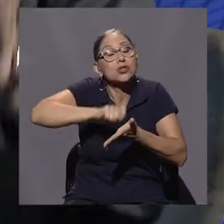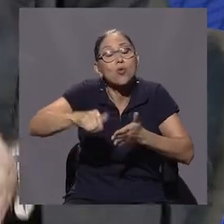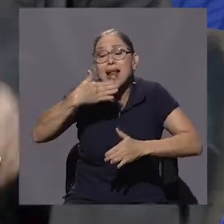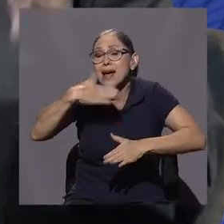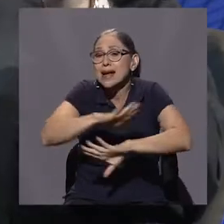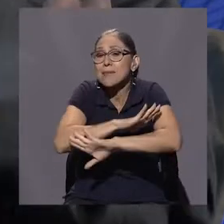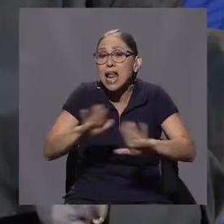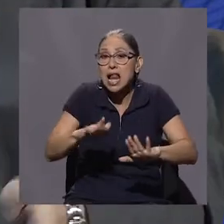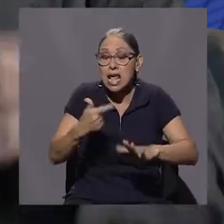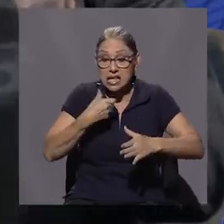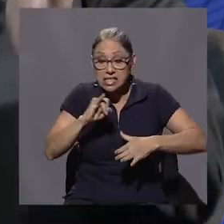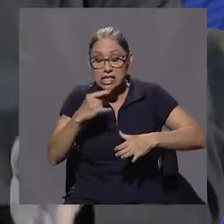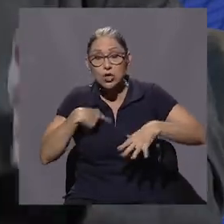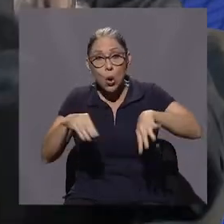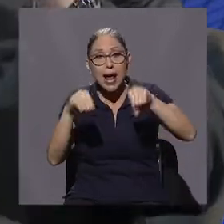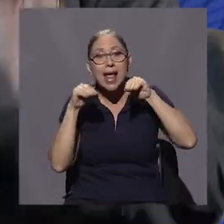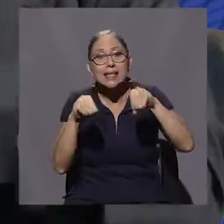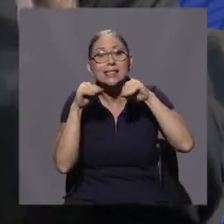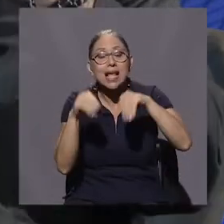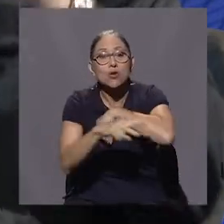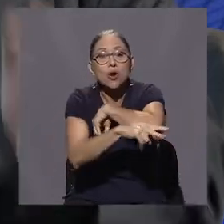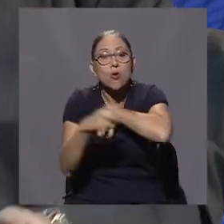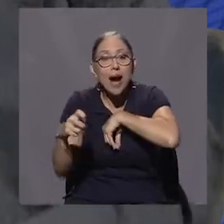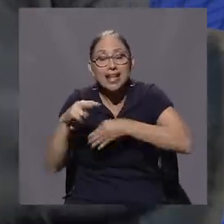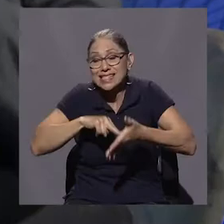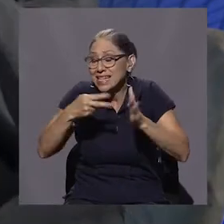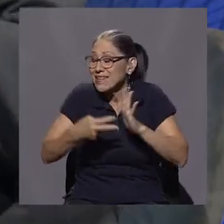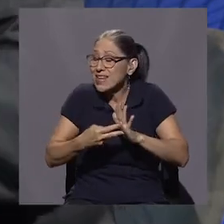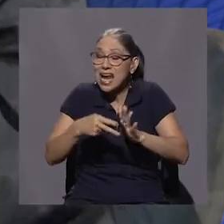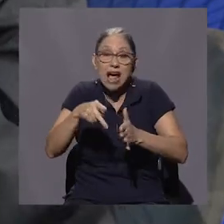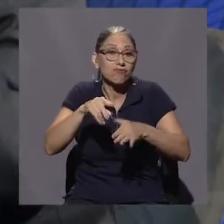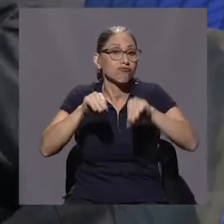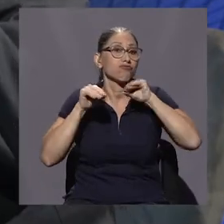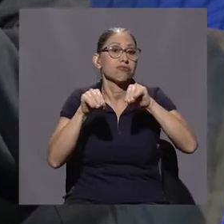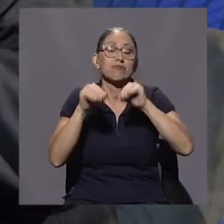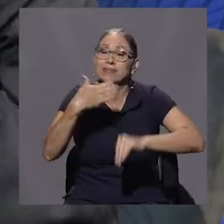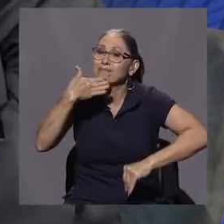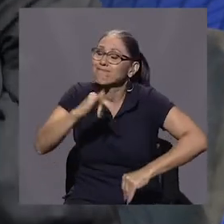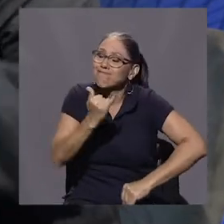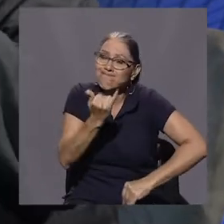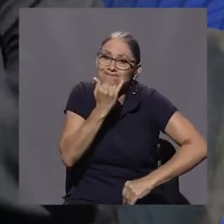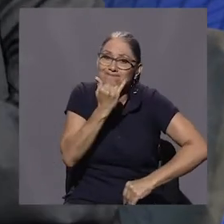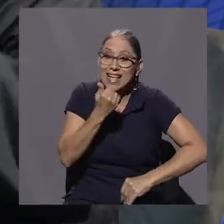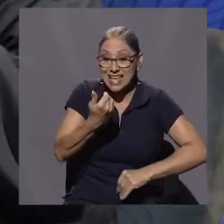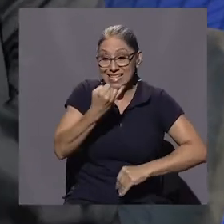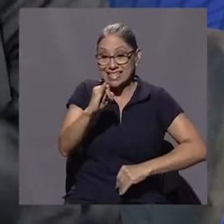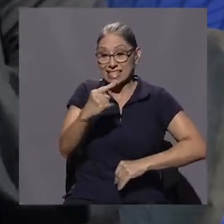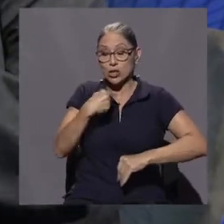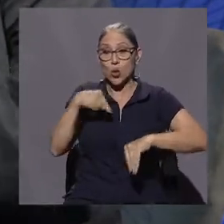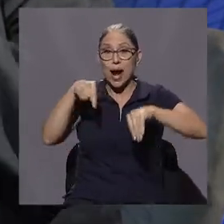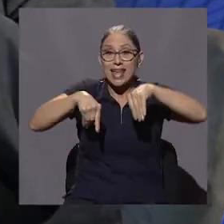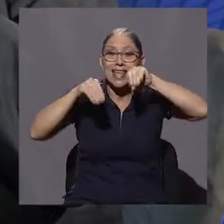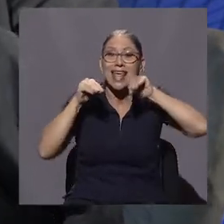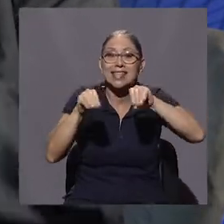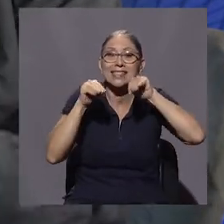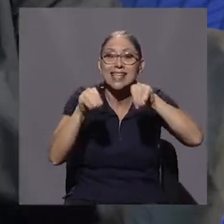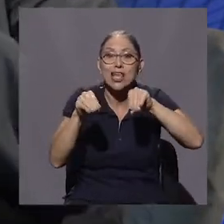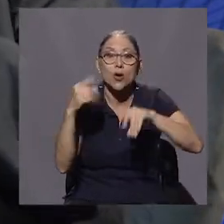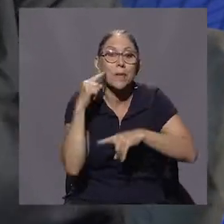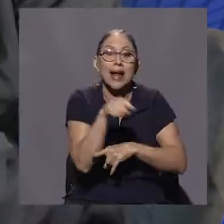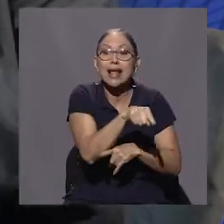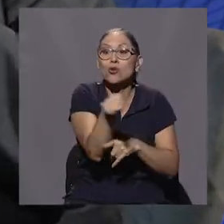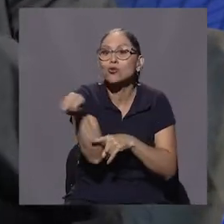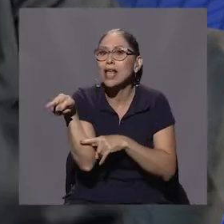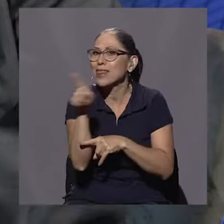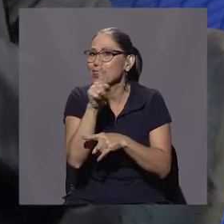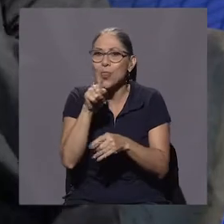Y si yo enseño a robar, soy una escuela de criminales. Y si yo enseño en una escuela cómo se puede dejar de cumplir con